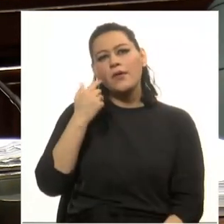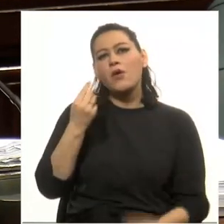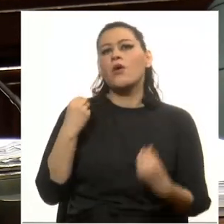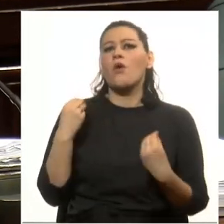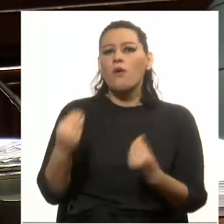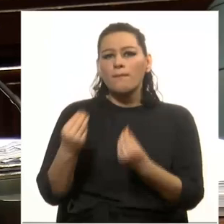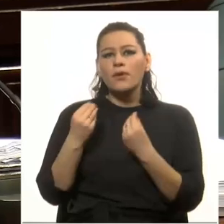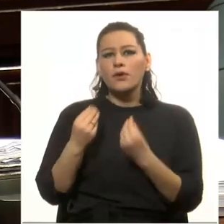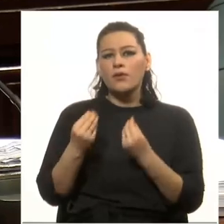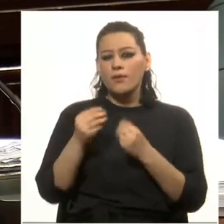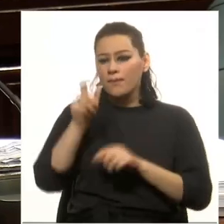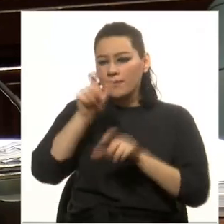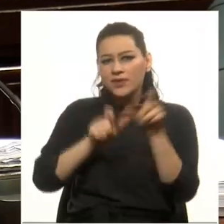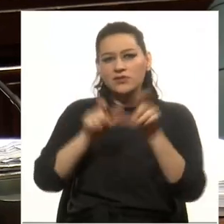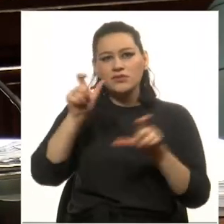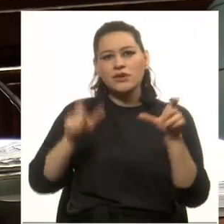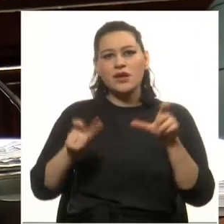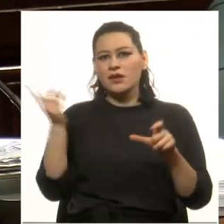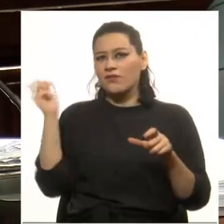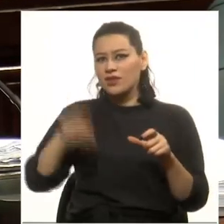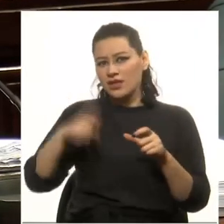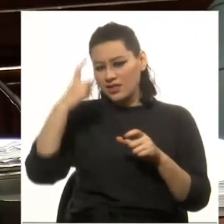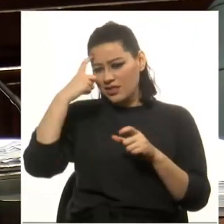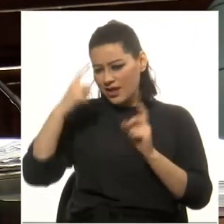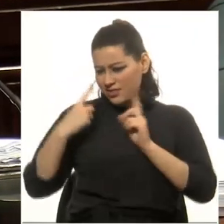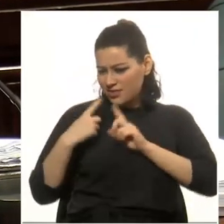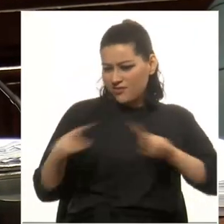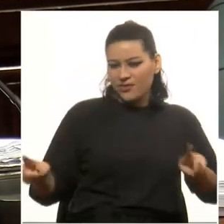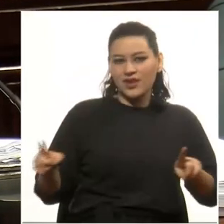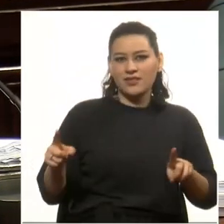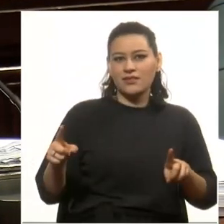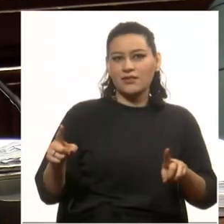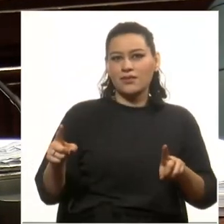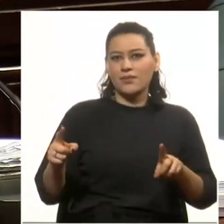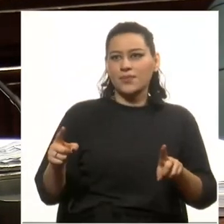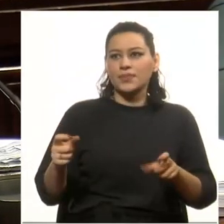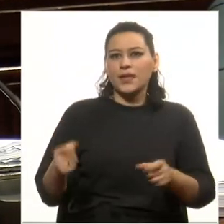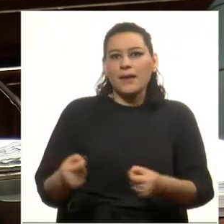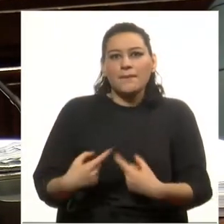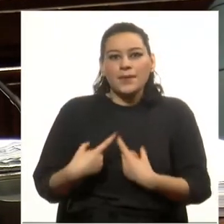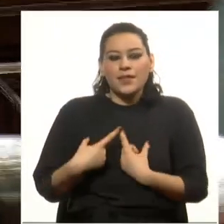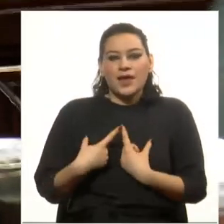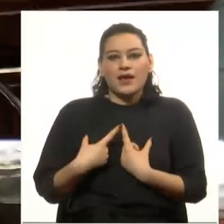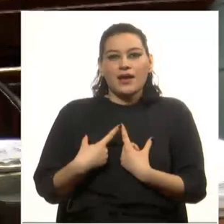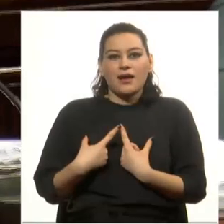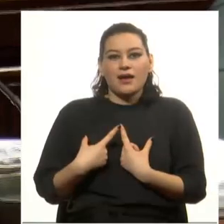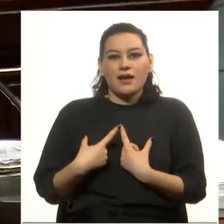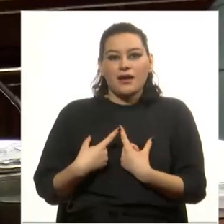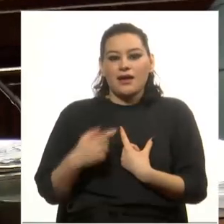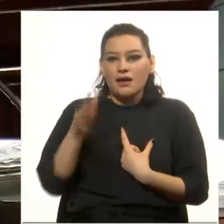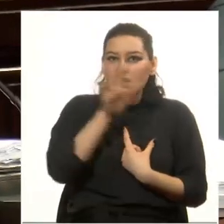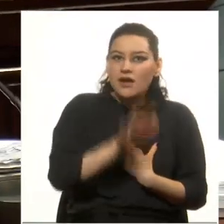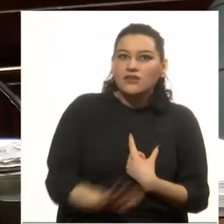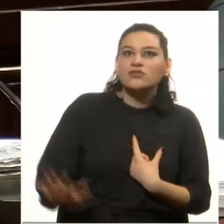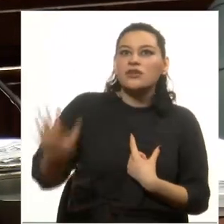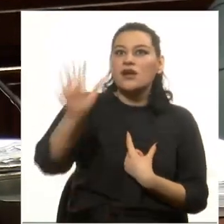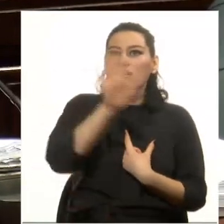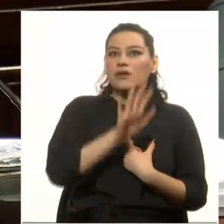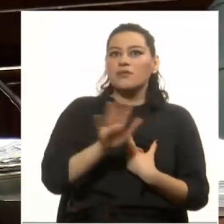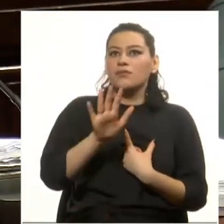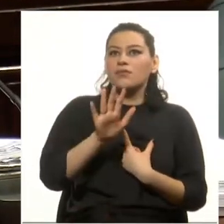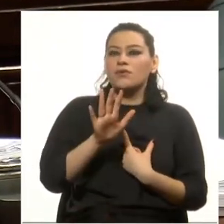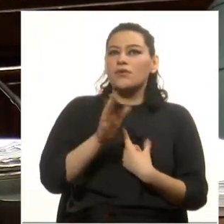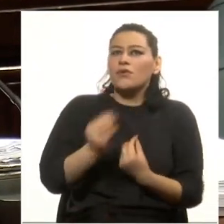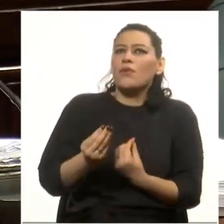posible que gente de origen ideológico tan diverso confluyera en el nacionalismo, y me